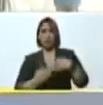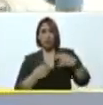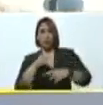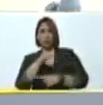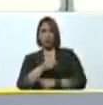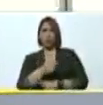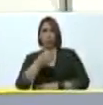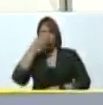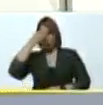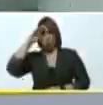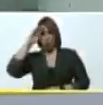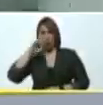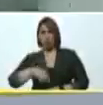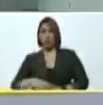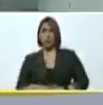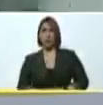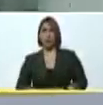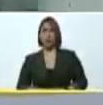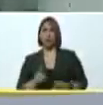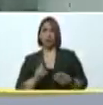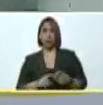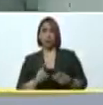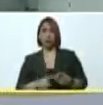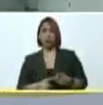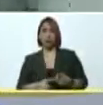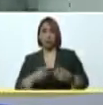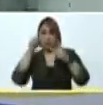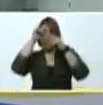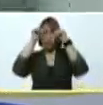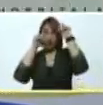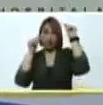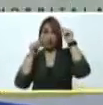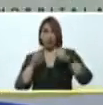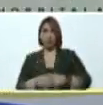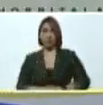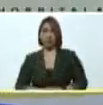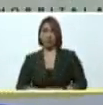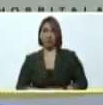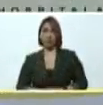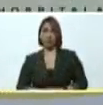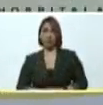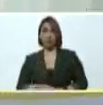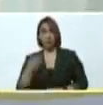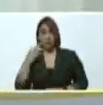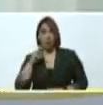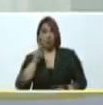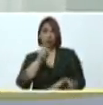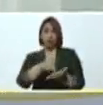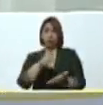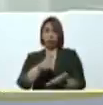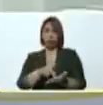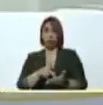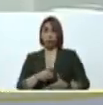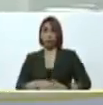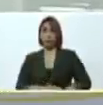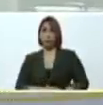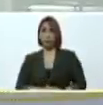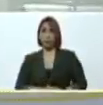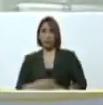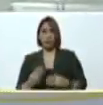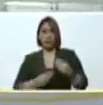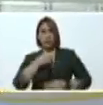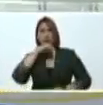revolución vietnamita Ernesto Che Guevara Ernesto por eso es que llegó por eso es que llegó y hizo